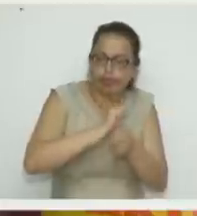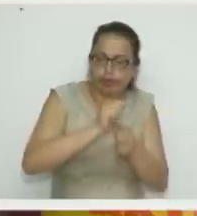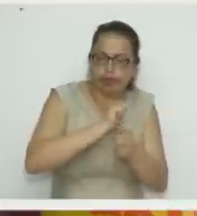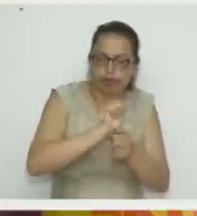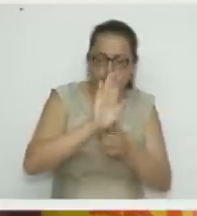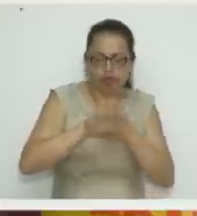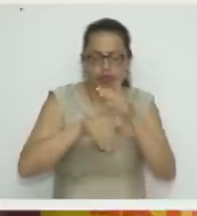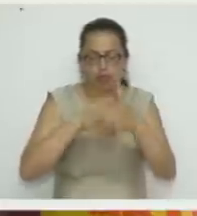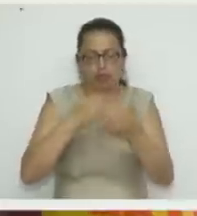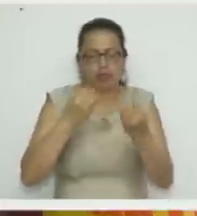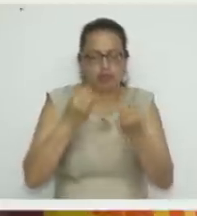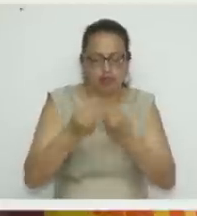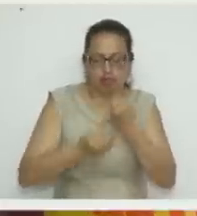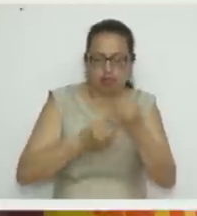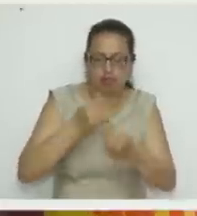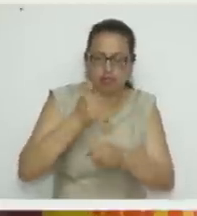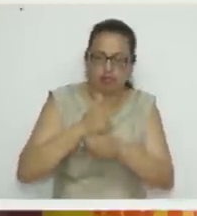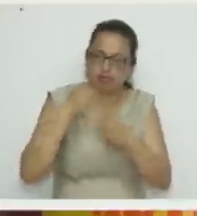proyecto.